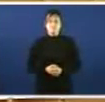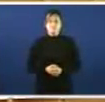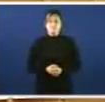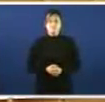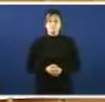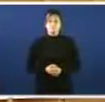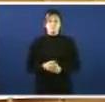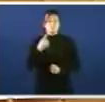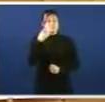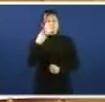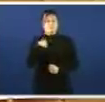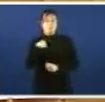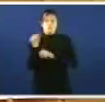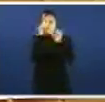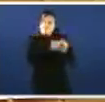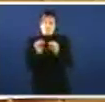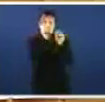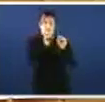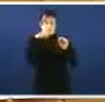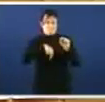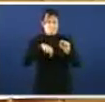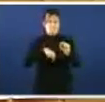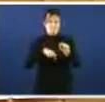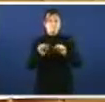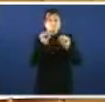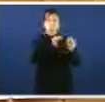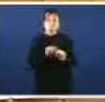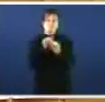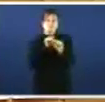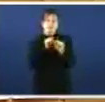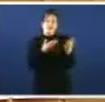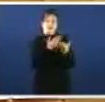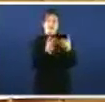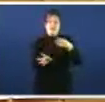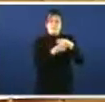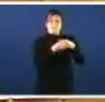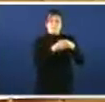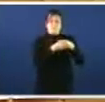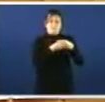eu vou defender aquí unha emenda da adición.